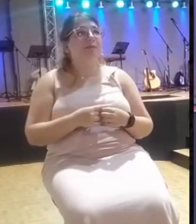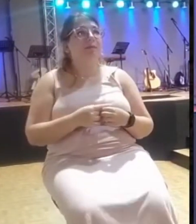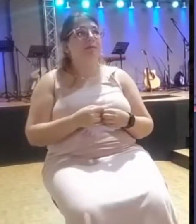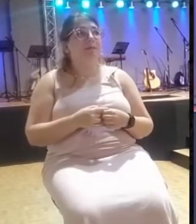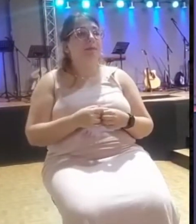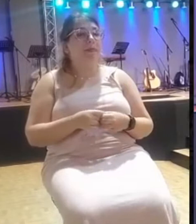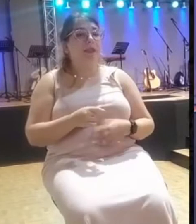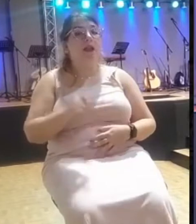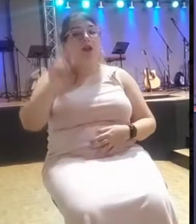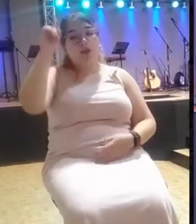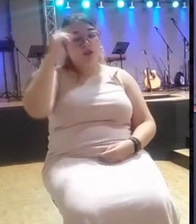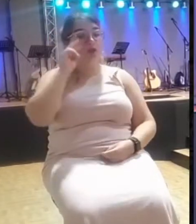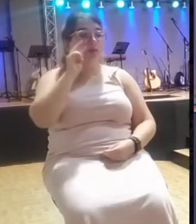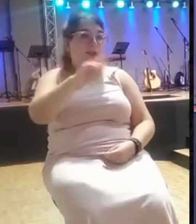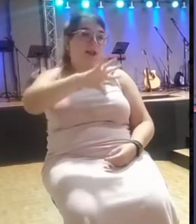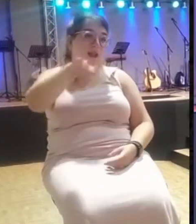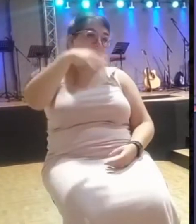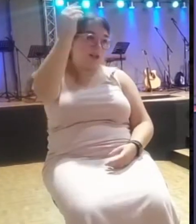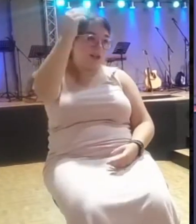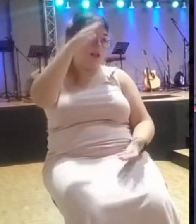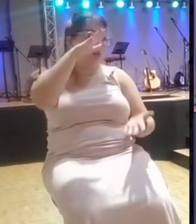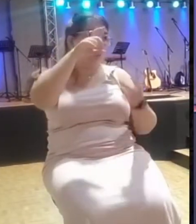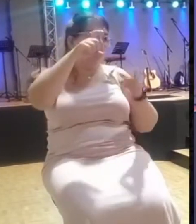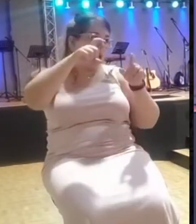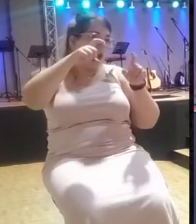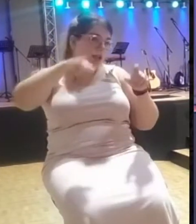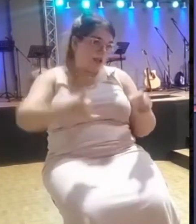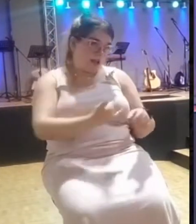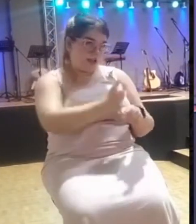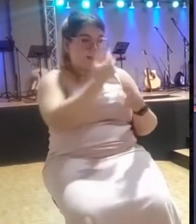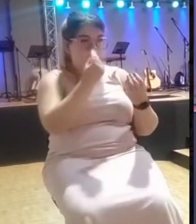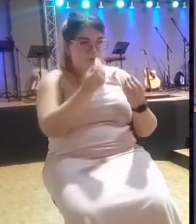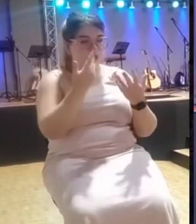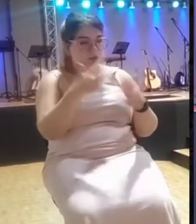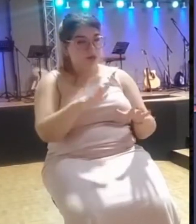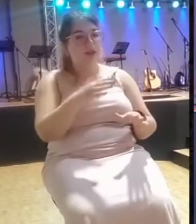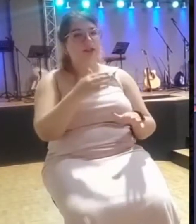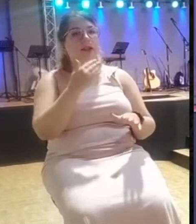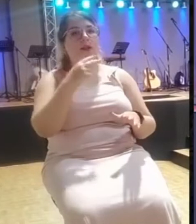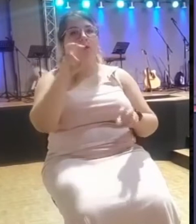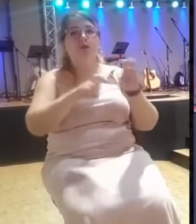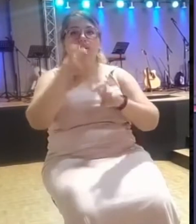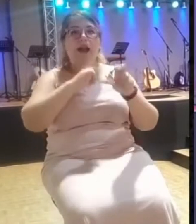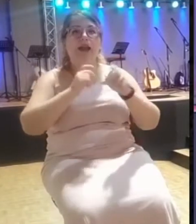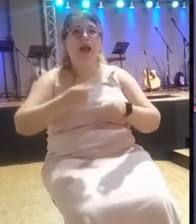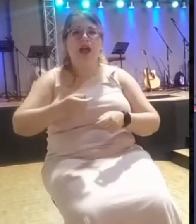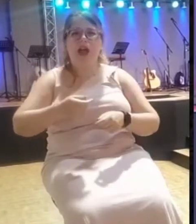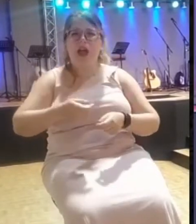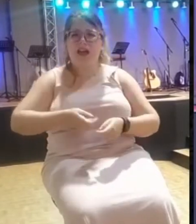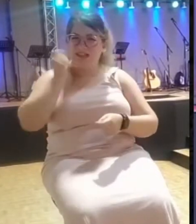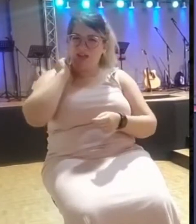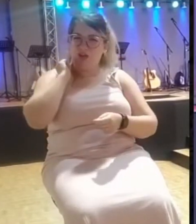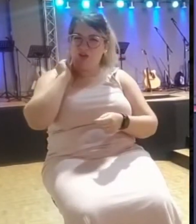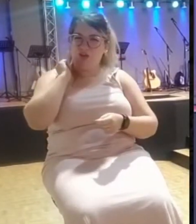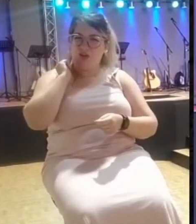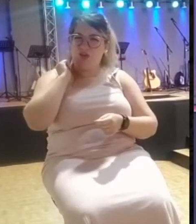cansancio de Elías, entonces le dice, bueno, te voy a buscar sustituto. Así que vas a ungir a Eliseo por profeta y es